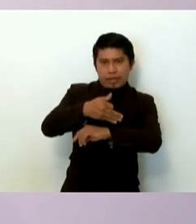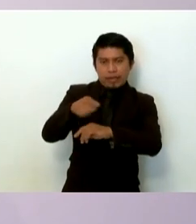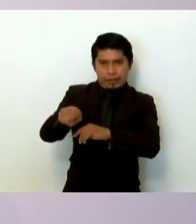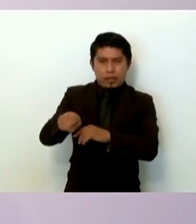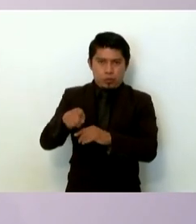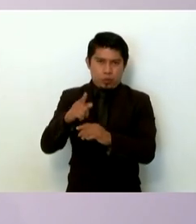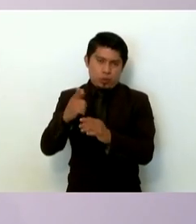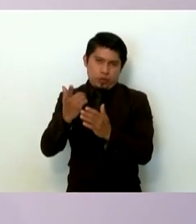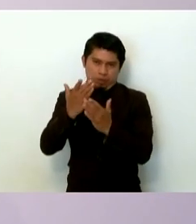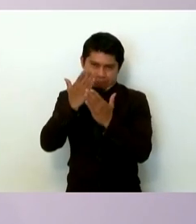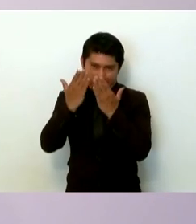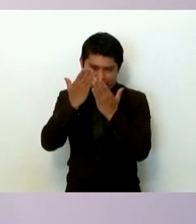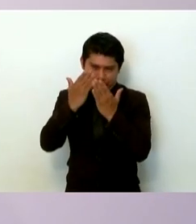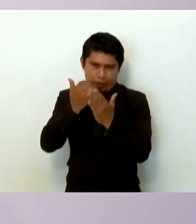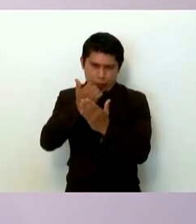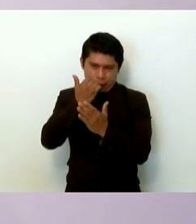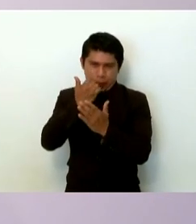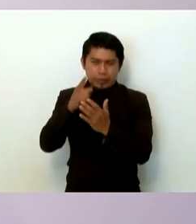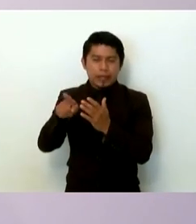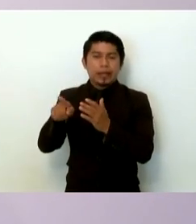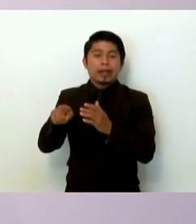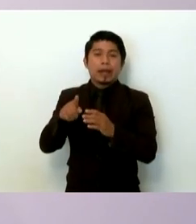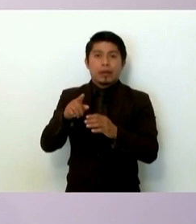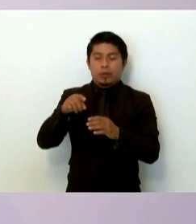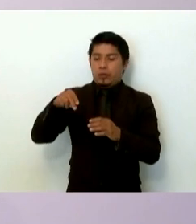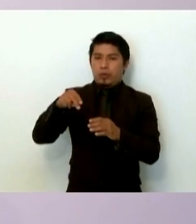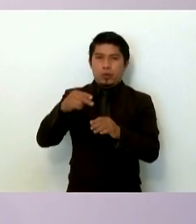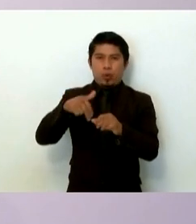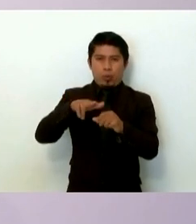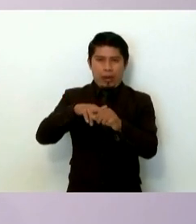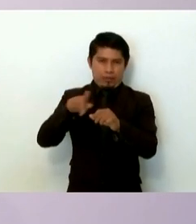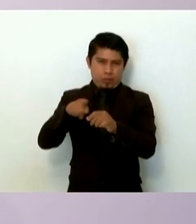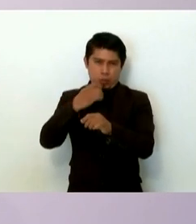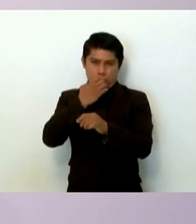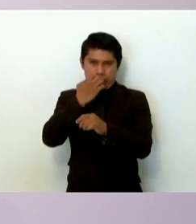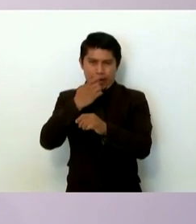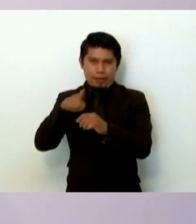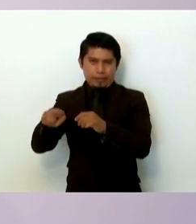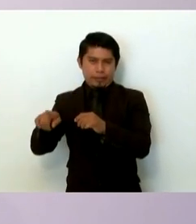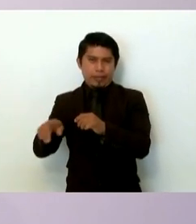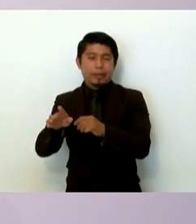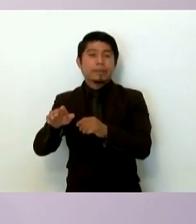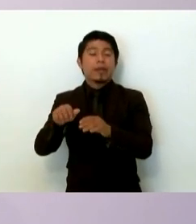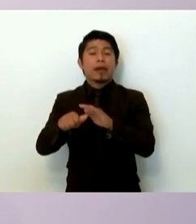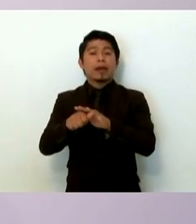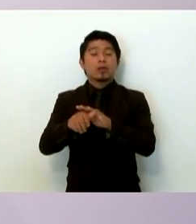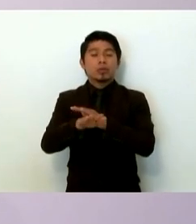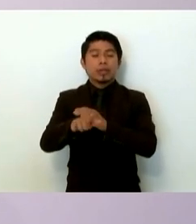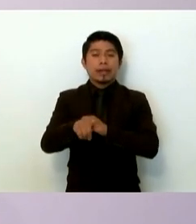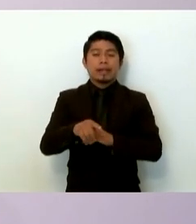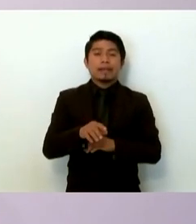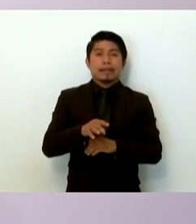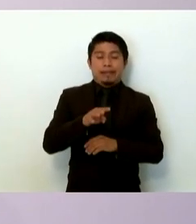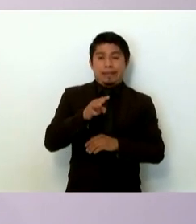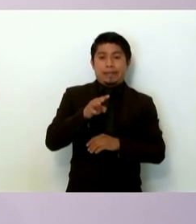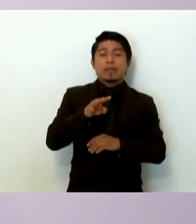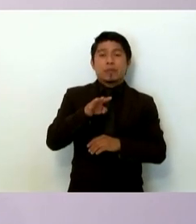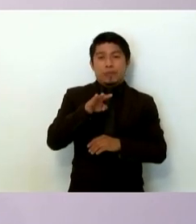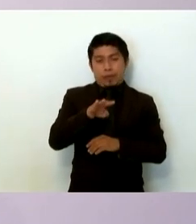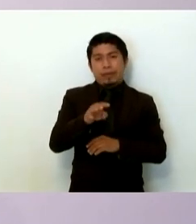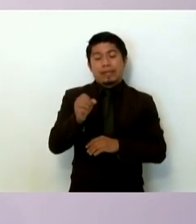estudiantes desaparecidos de la normal rural de Ayotzinapa. Se presentó el día 19 de septiembre,